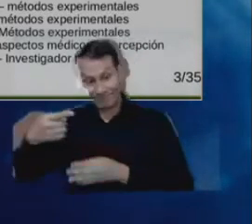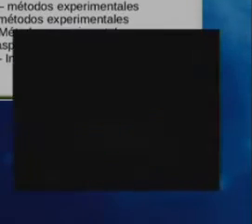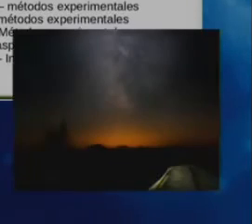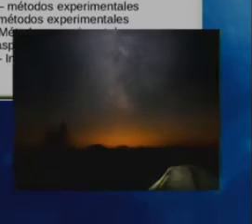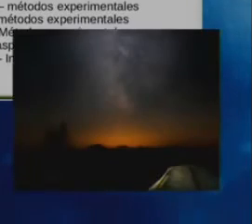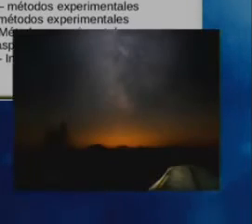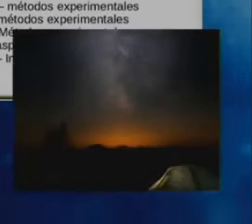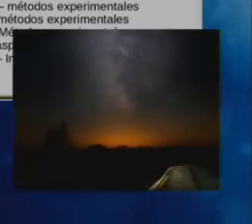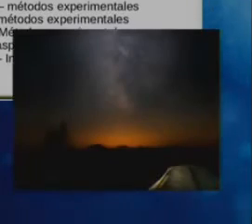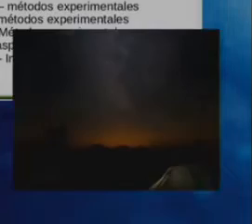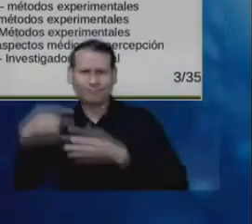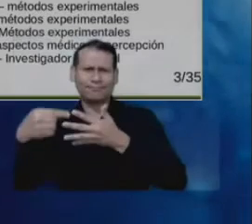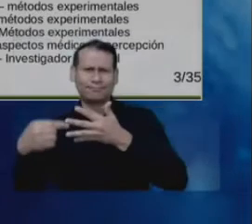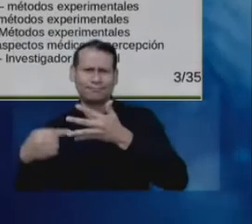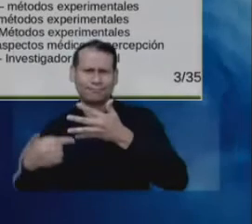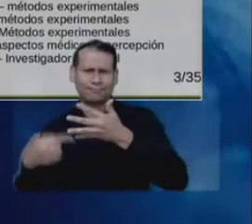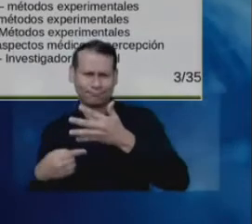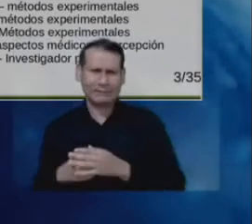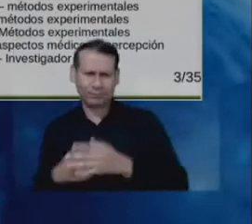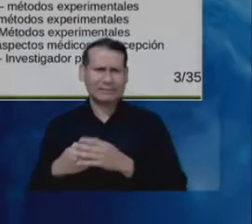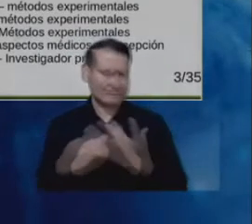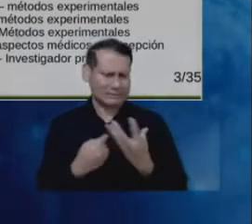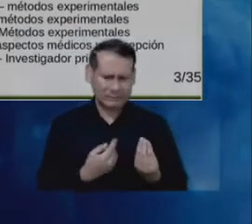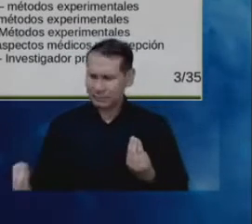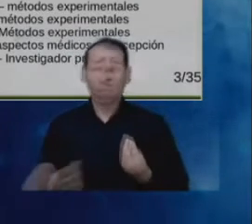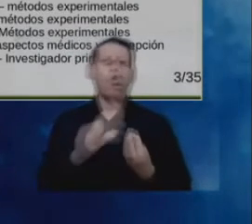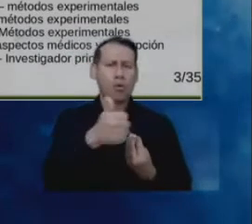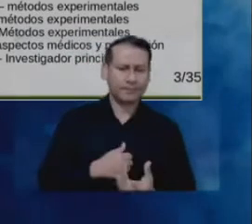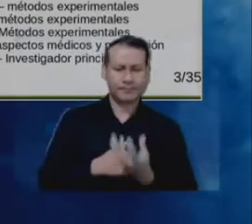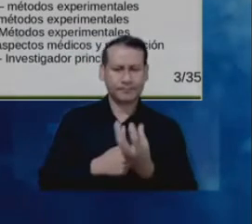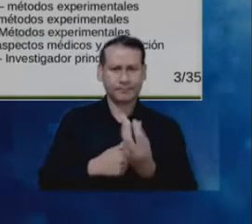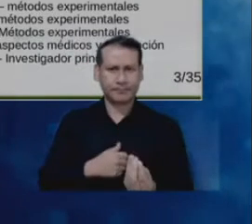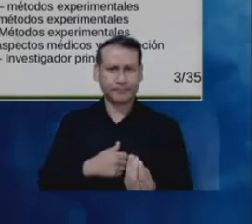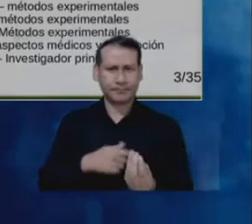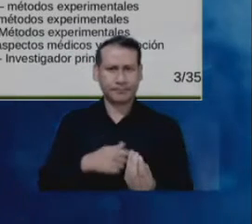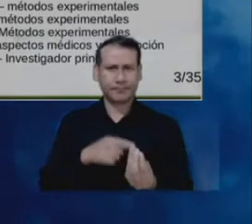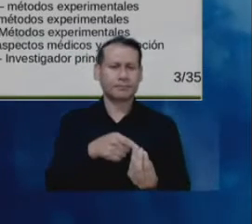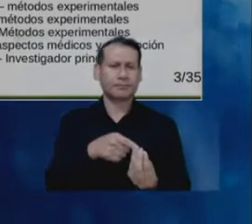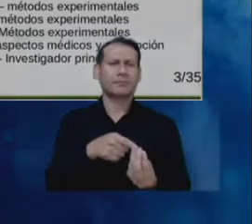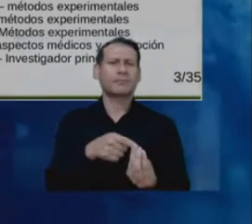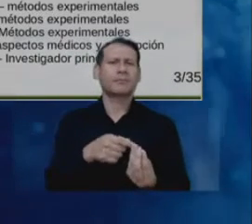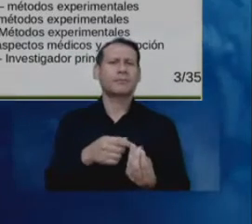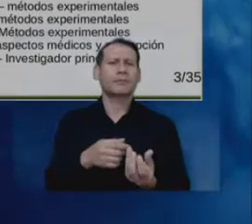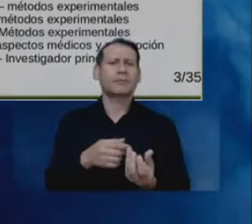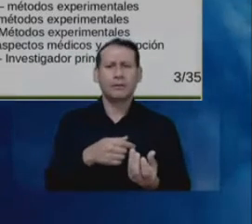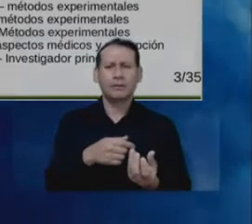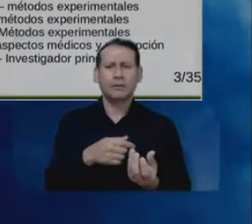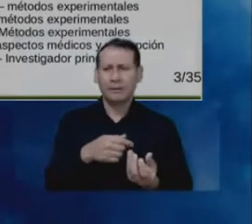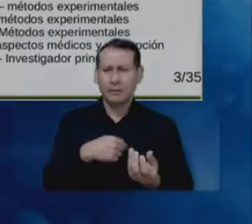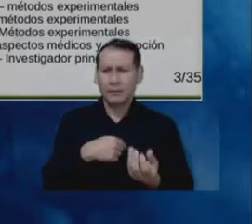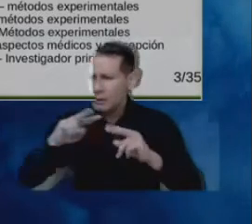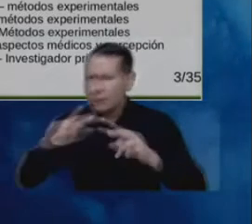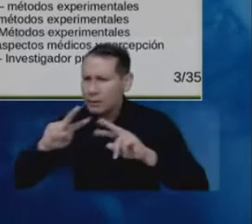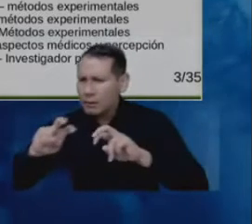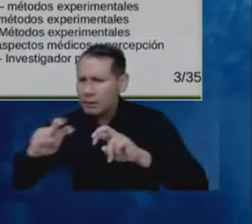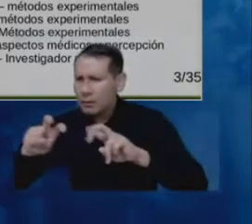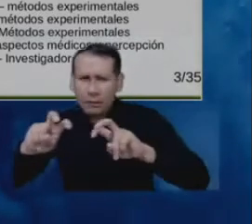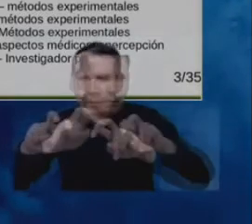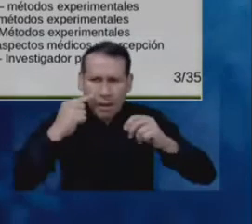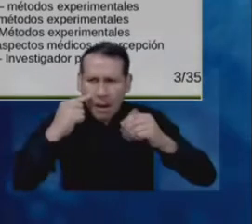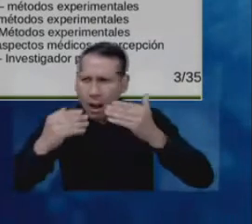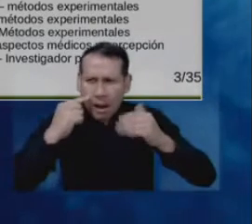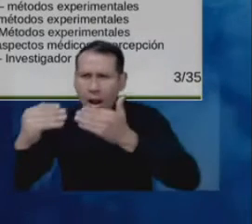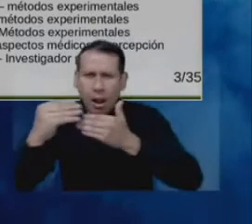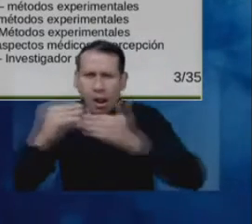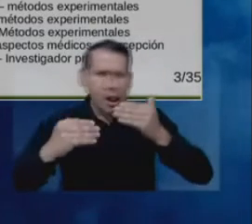Y de otro lado tenemos también un trabajo enfocado en la realización de un sondeo de percepción a cargo de la